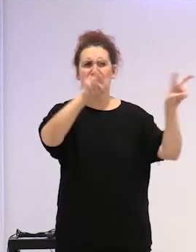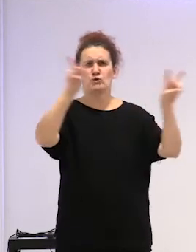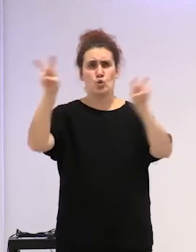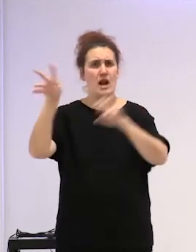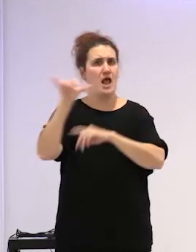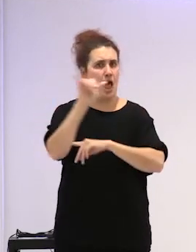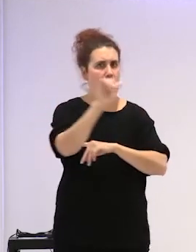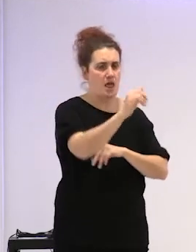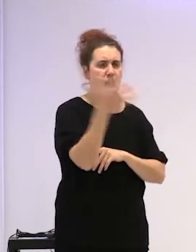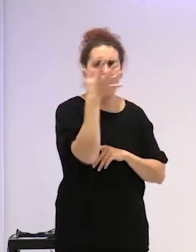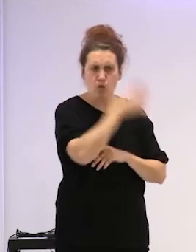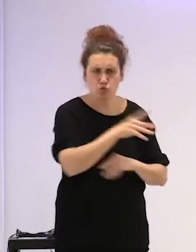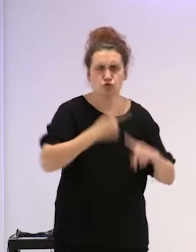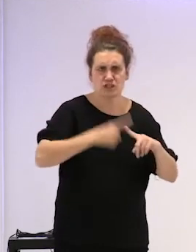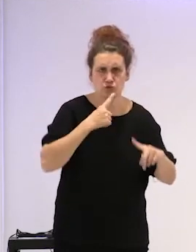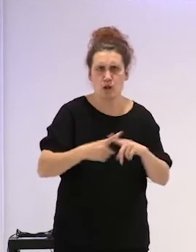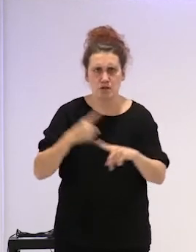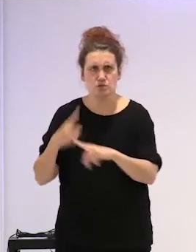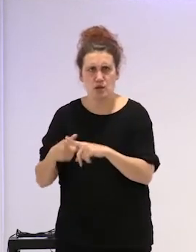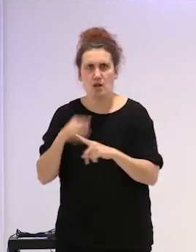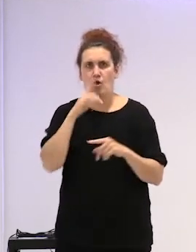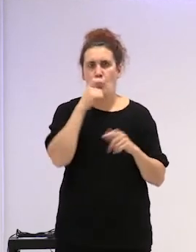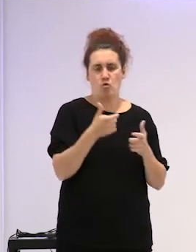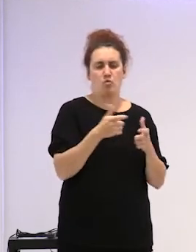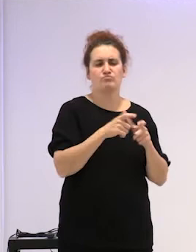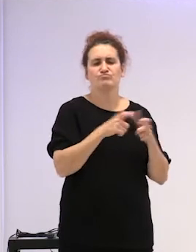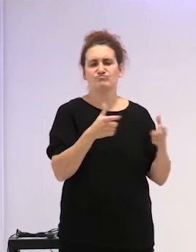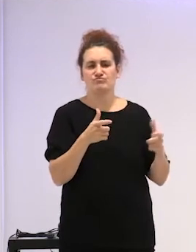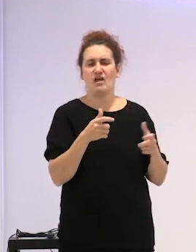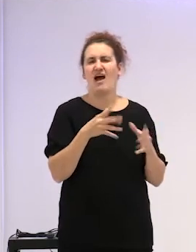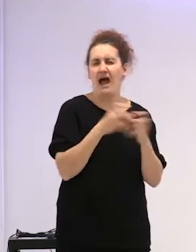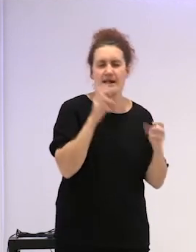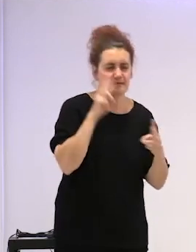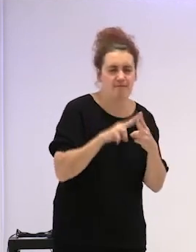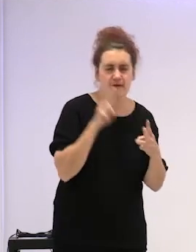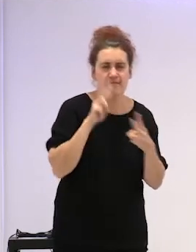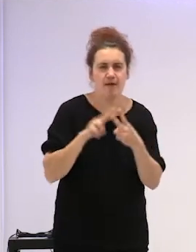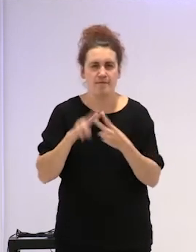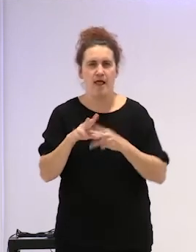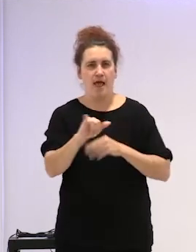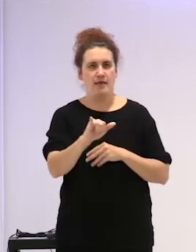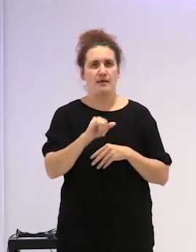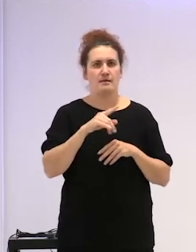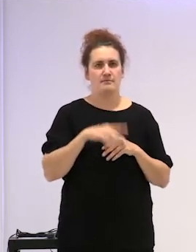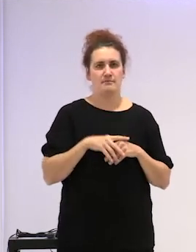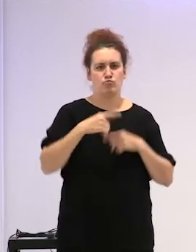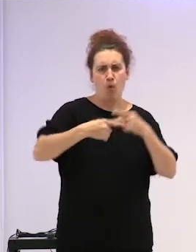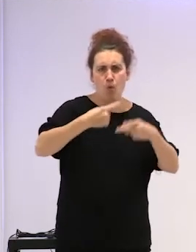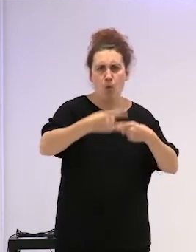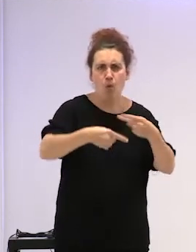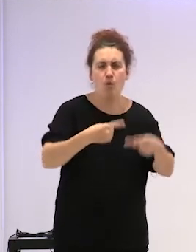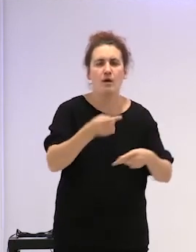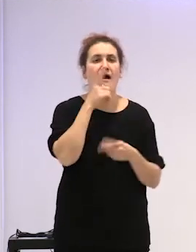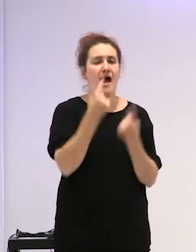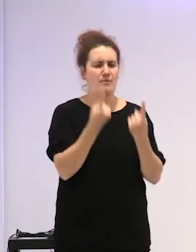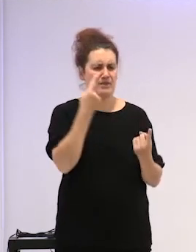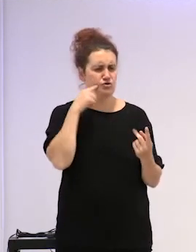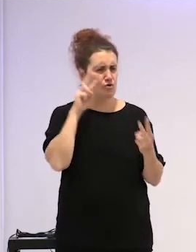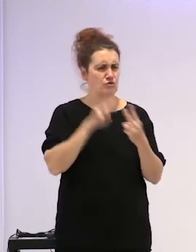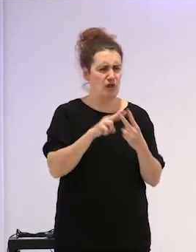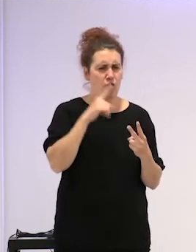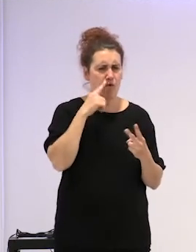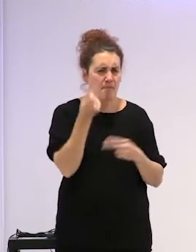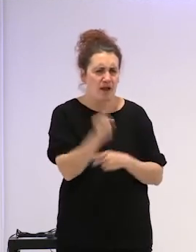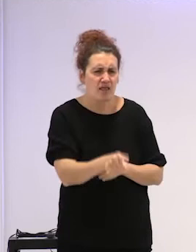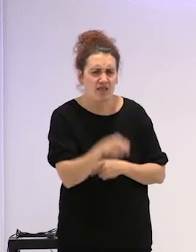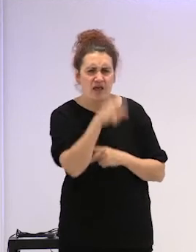abusos sexuales en la infancia, cada cual más morboso, uno detrás de otro. A veces me he encontrado con lo que parecía una pugna por